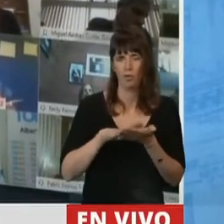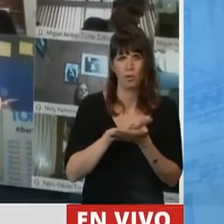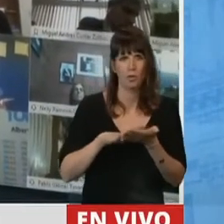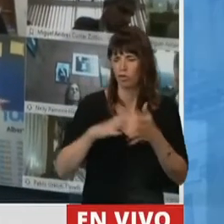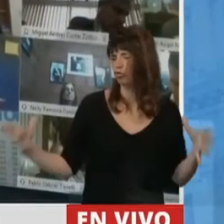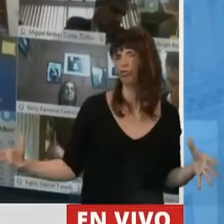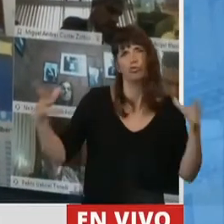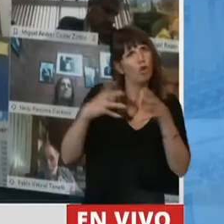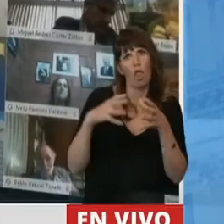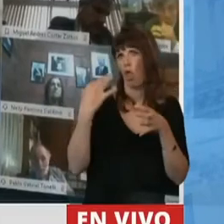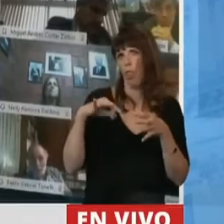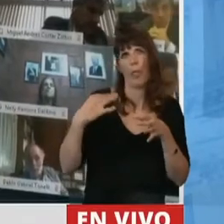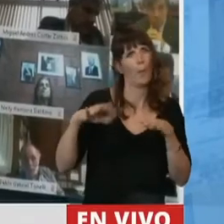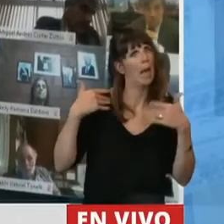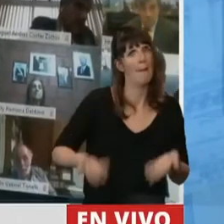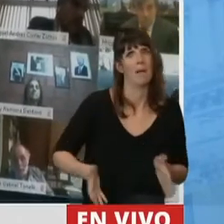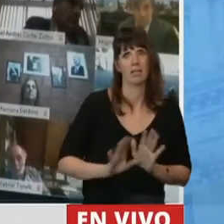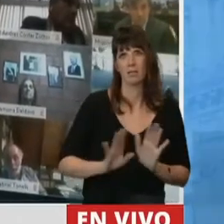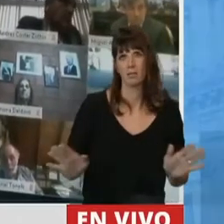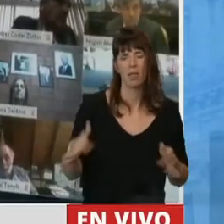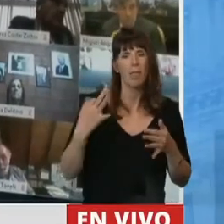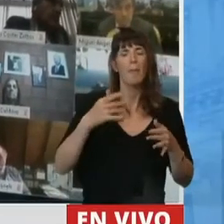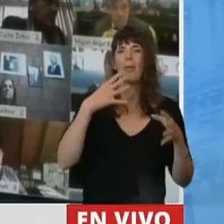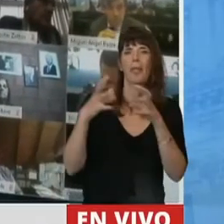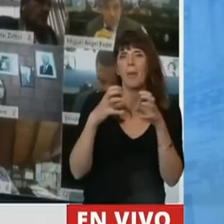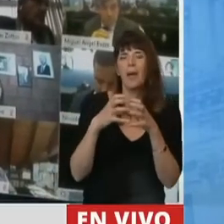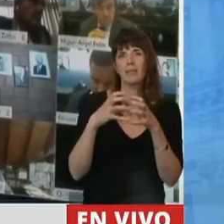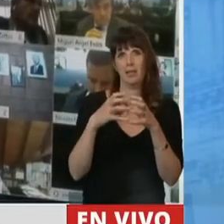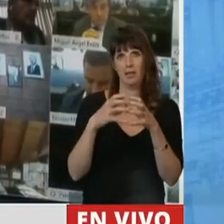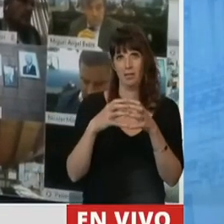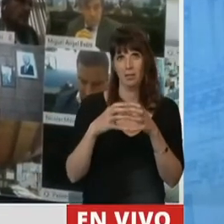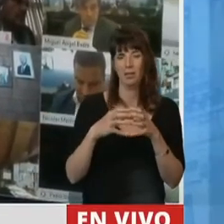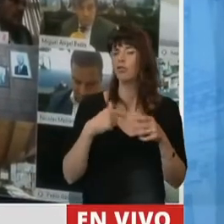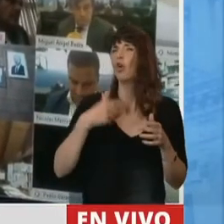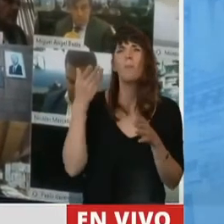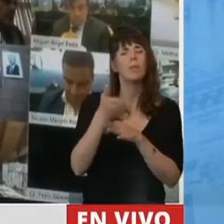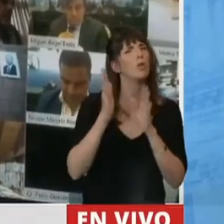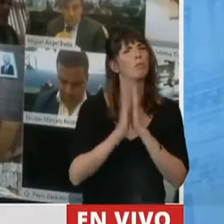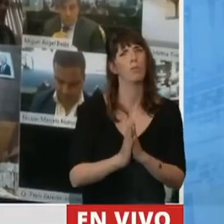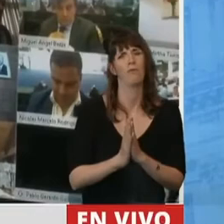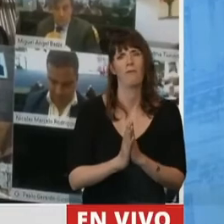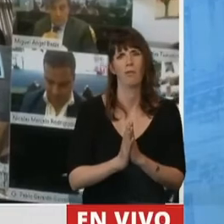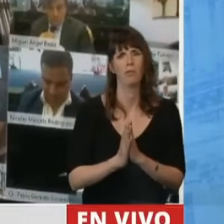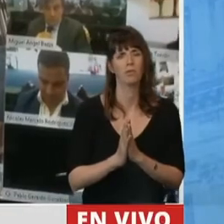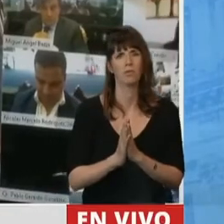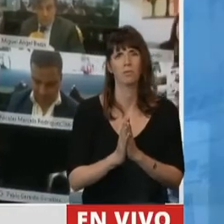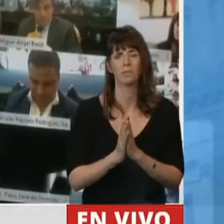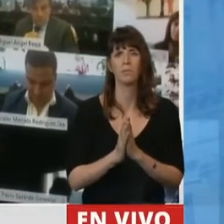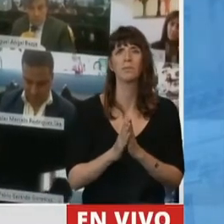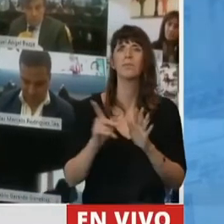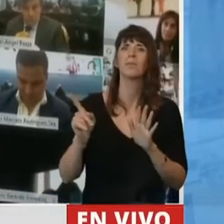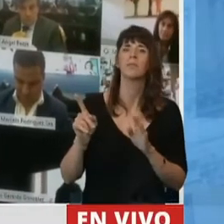todos tenemos que ser capaces de poder darlos, de poder discutirlos. Yo lo único que pido sinceramente es no dejemos